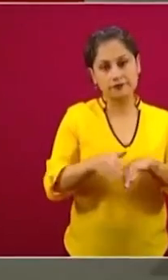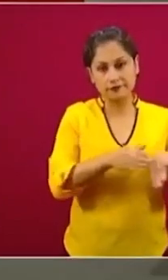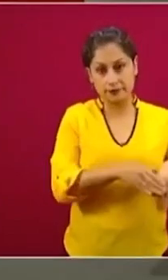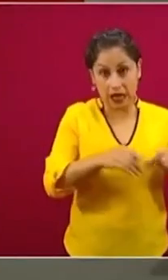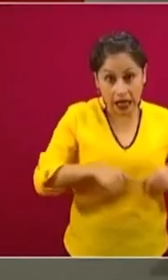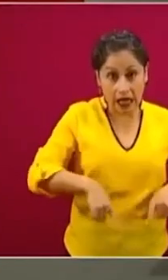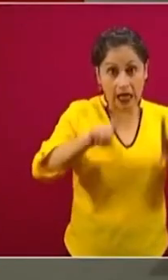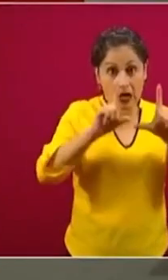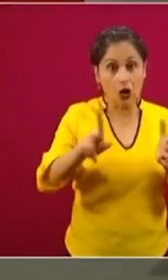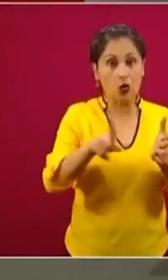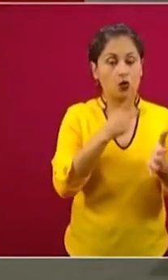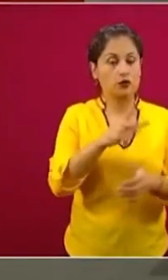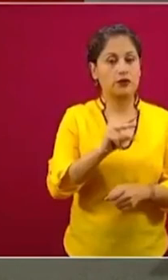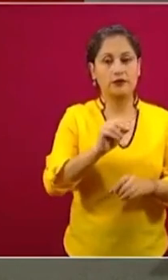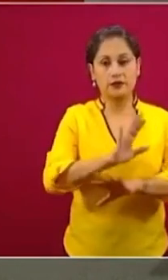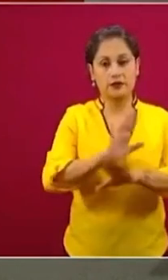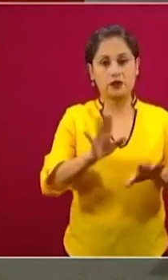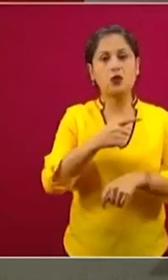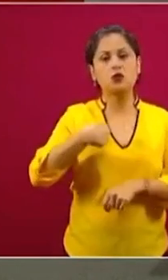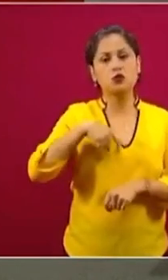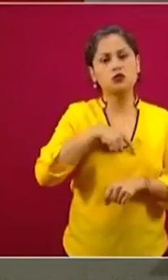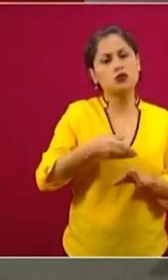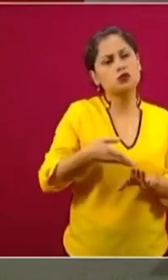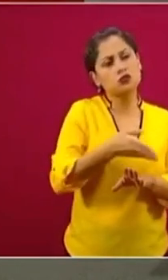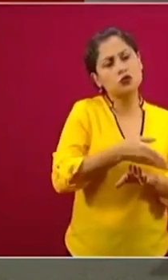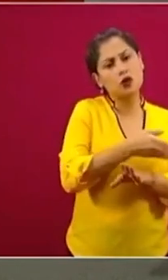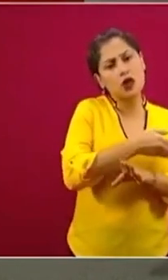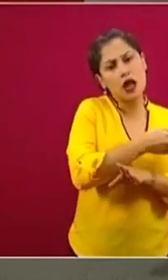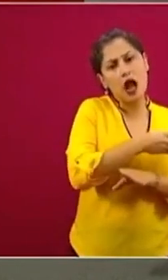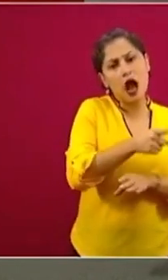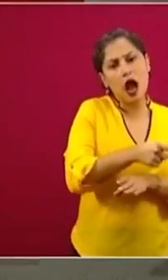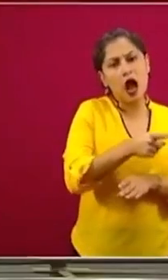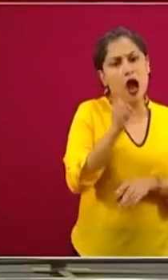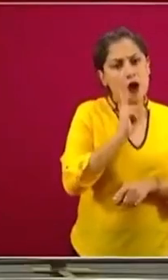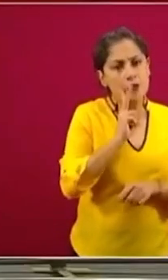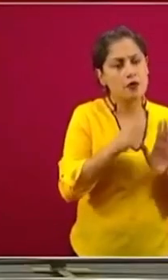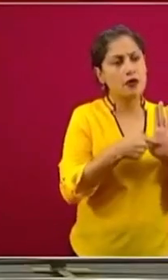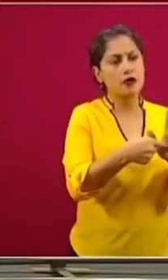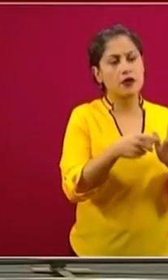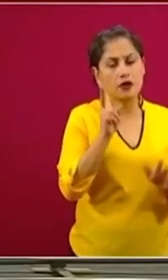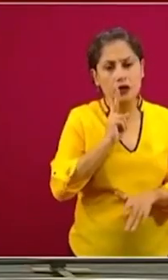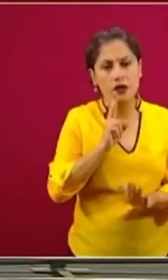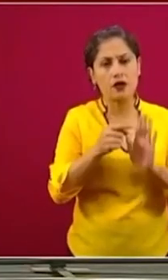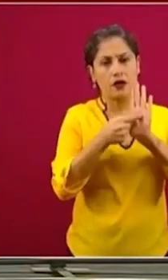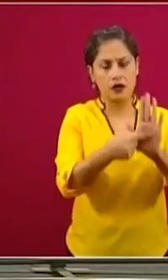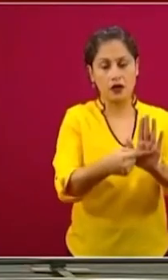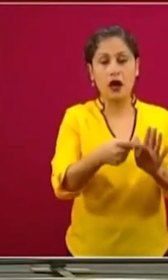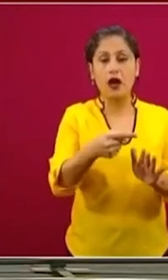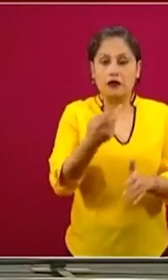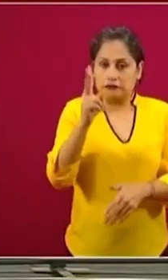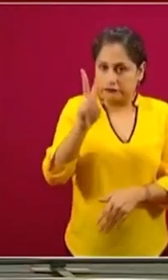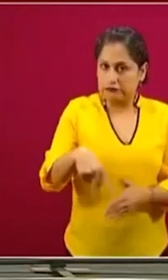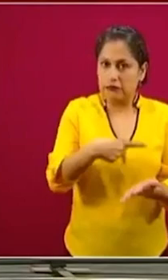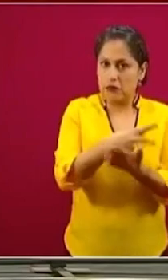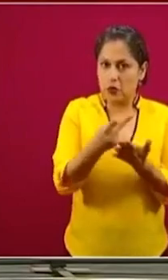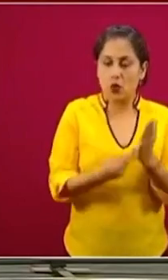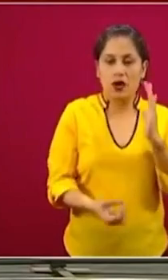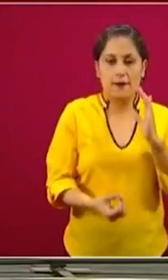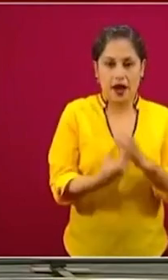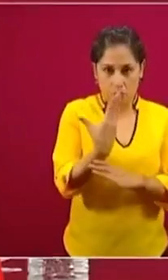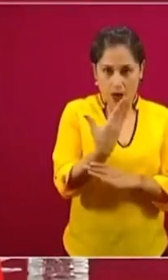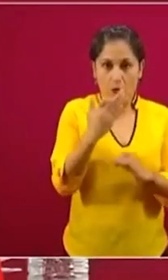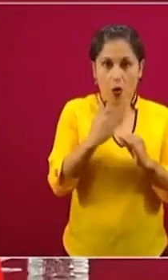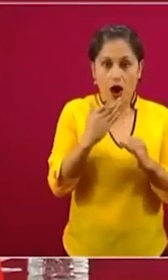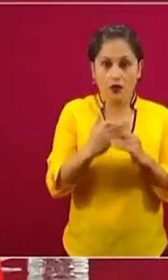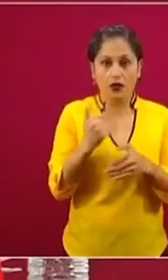algunos momentos haciendo pruebas, es un programa muy nuevo, hemos ido corrigiendo sobre la marcha y creo que lo más importante